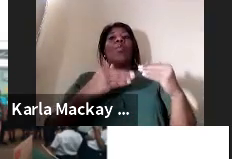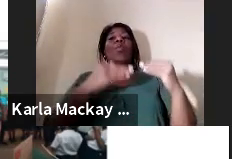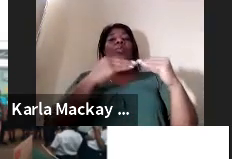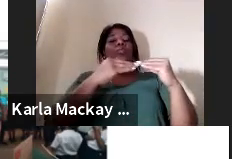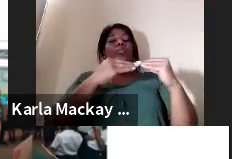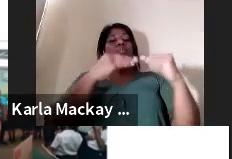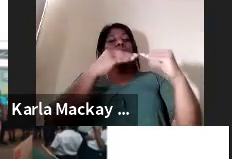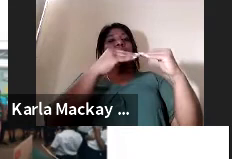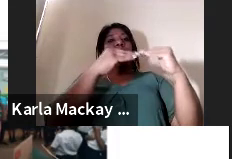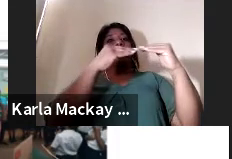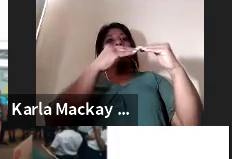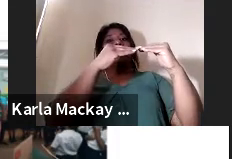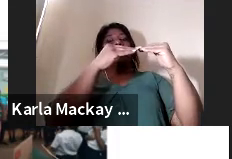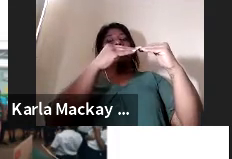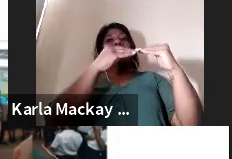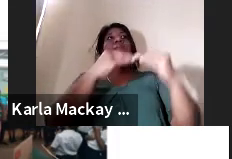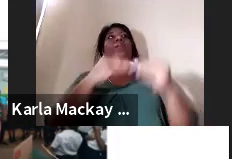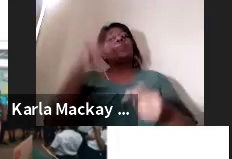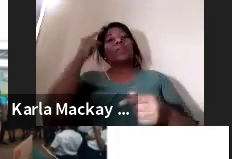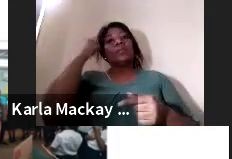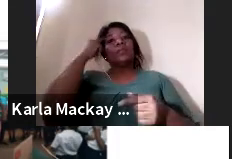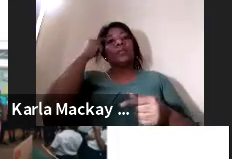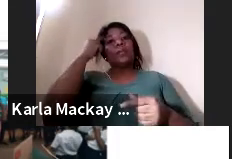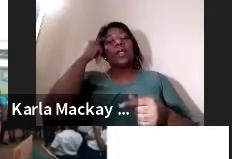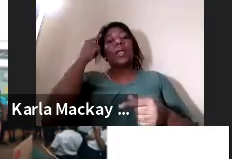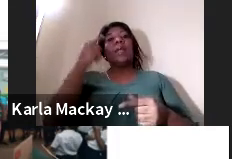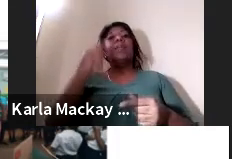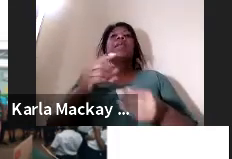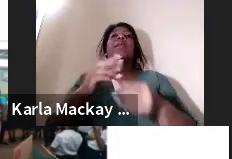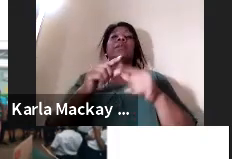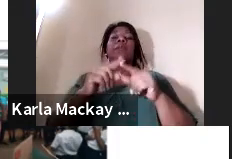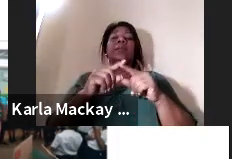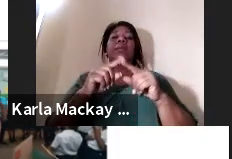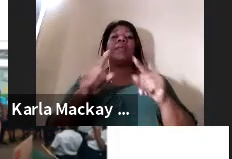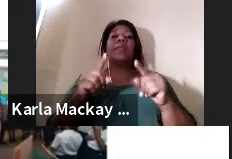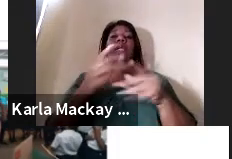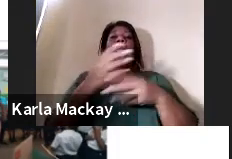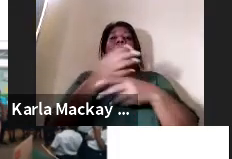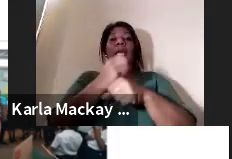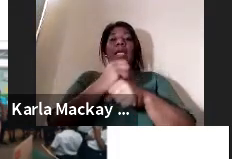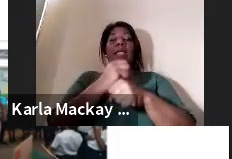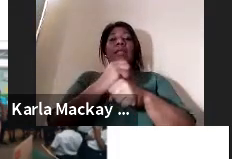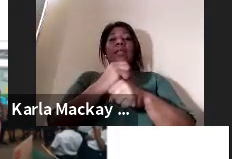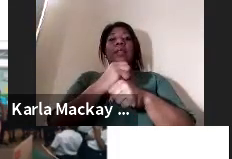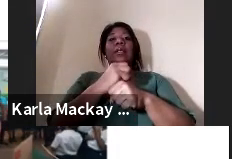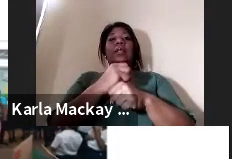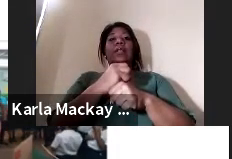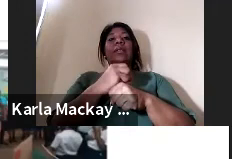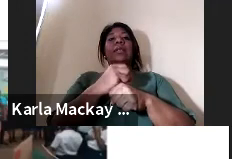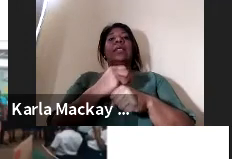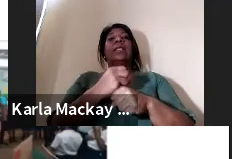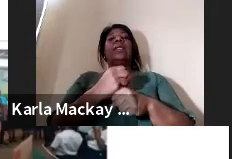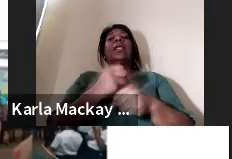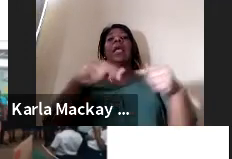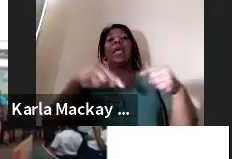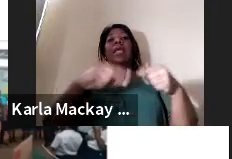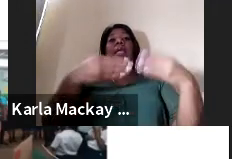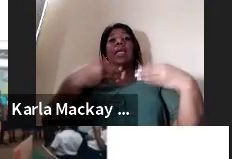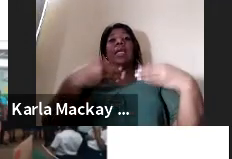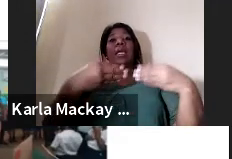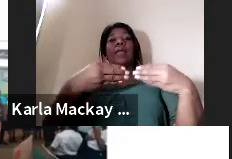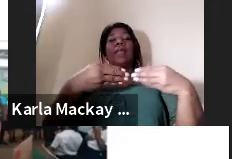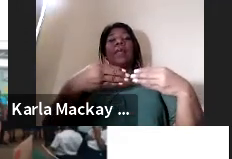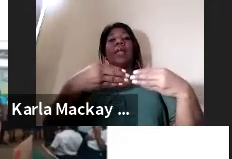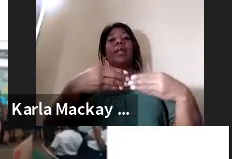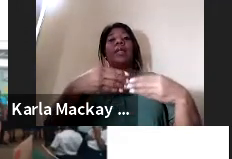través de Colciencia y MIG Ciencia para ya ir un poco más de lo que nosotros en Panamá debilmente no tenemos que